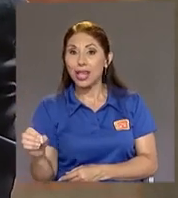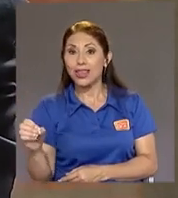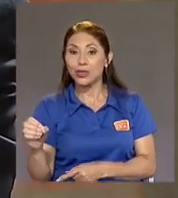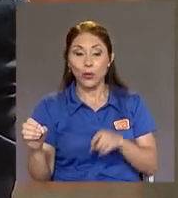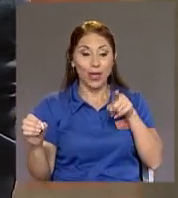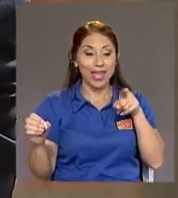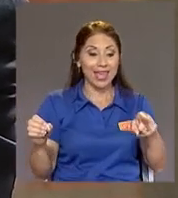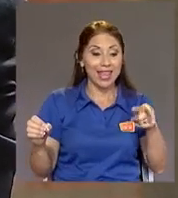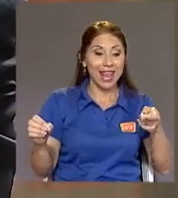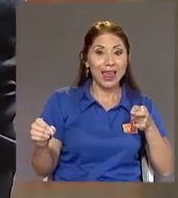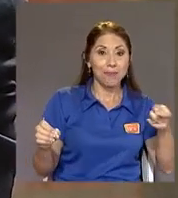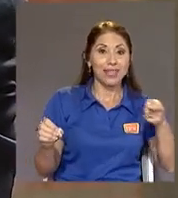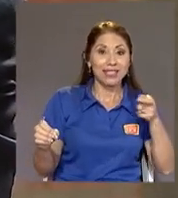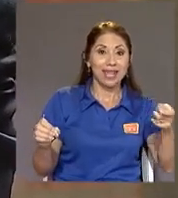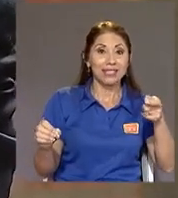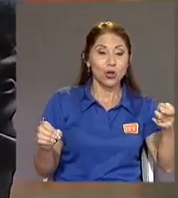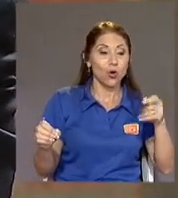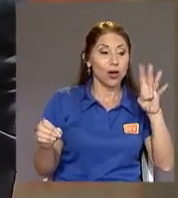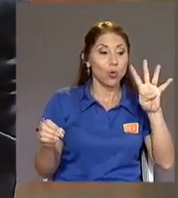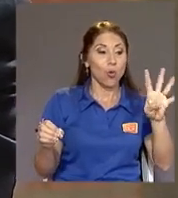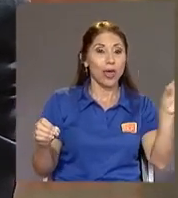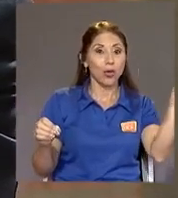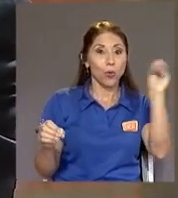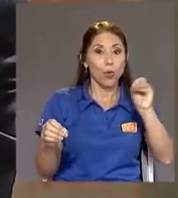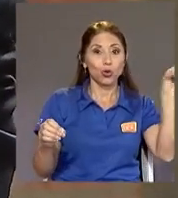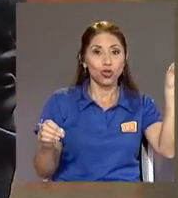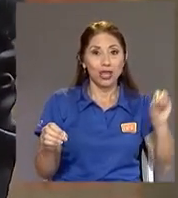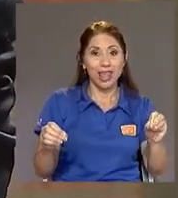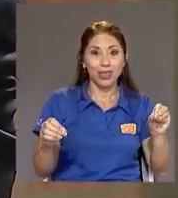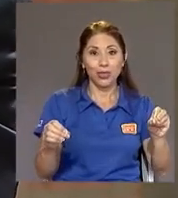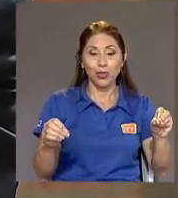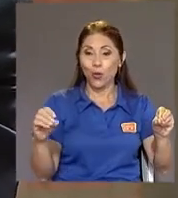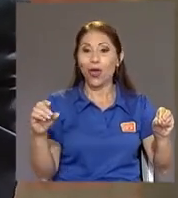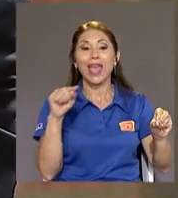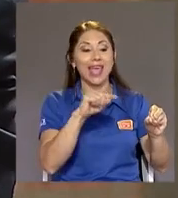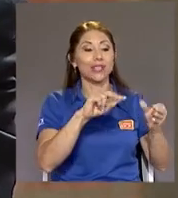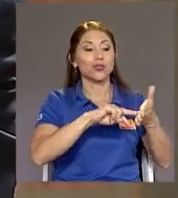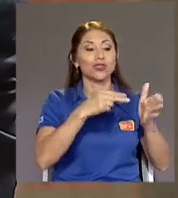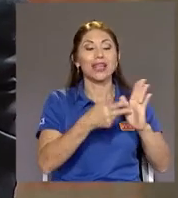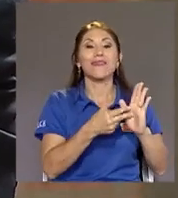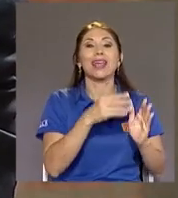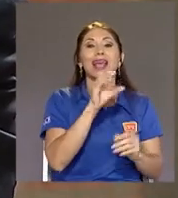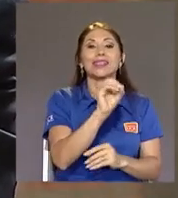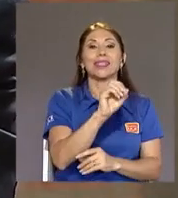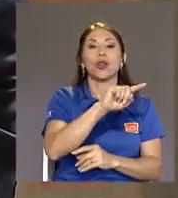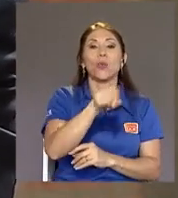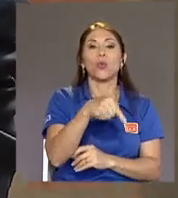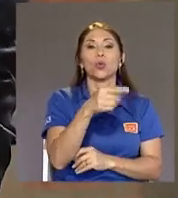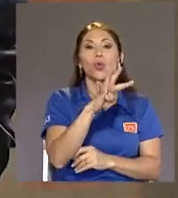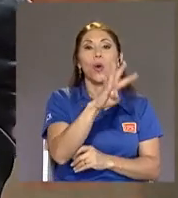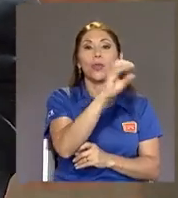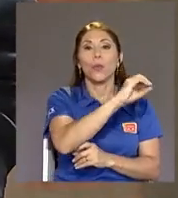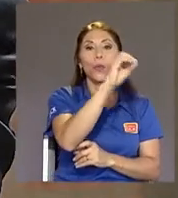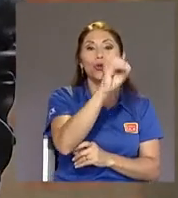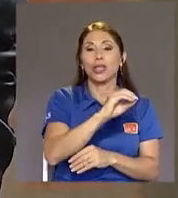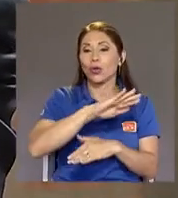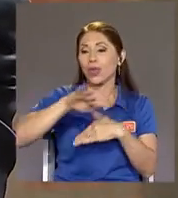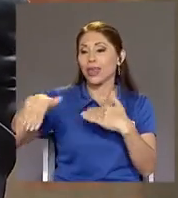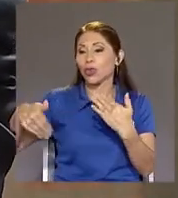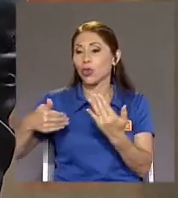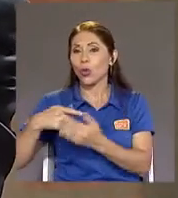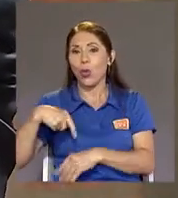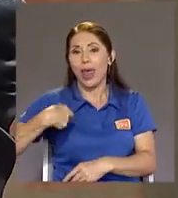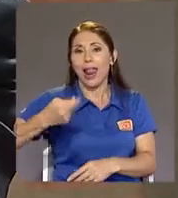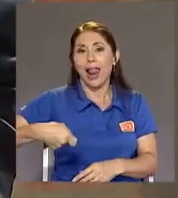% Del 10% Eso es 0.4% De la masa salarial Si el déficit